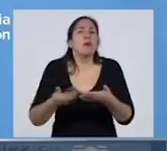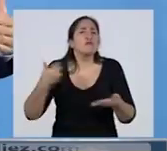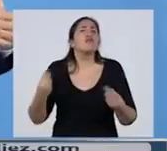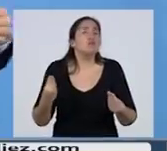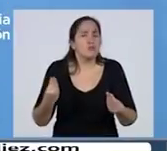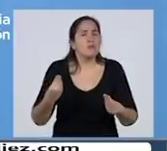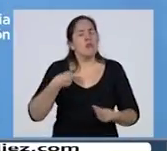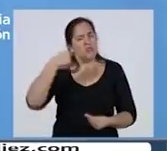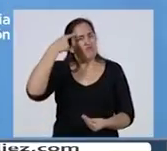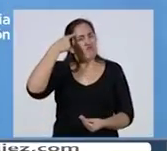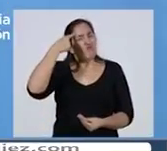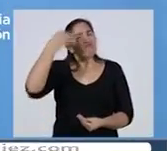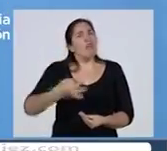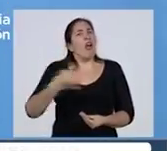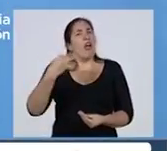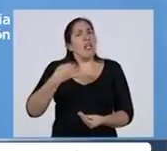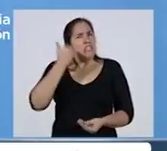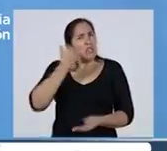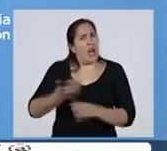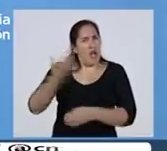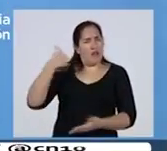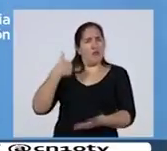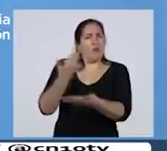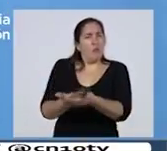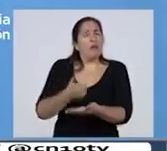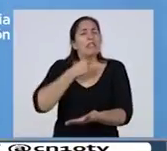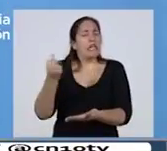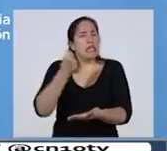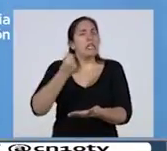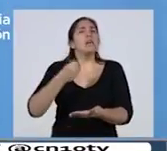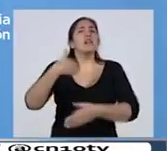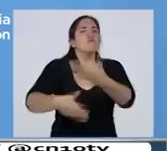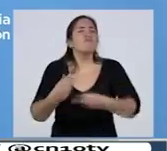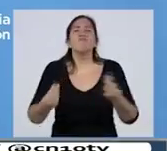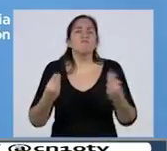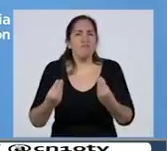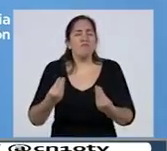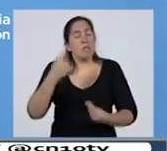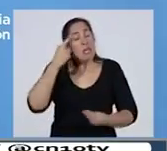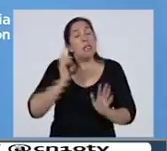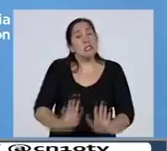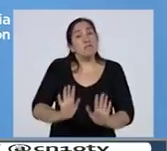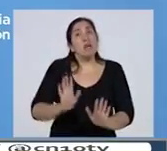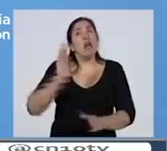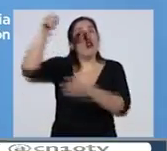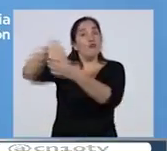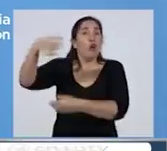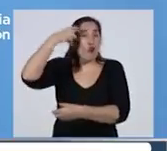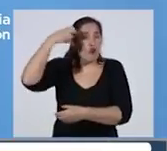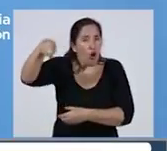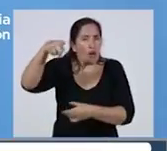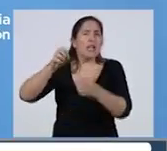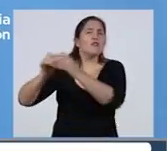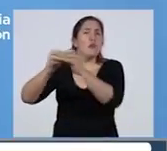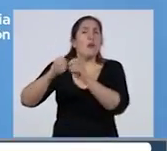paso más adelante. Creo que ya lo hemos propuesto, se ha debatido y espero que se materialice en el Congreso una